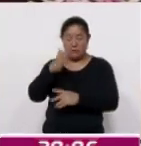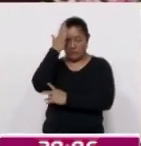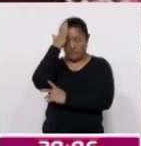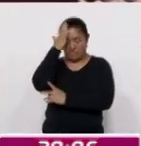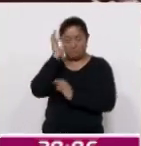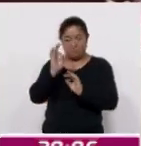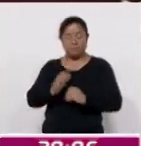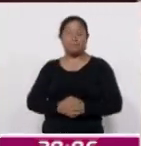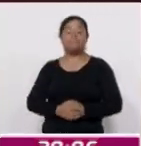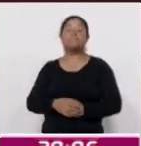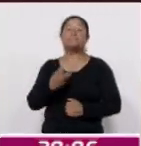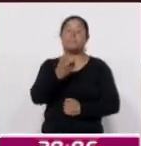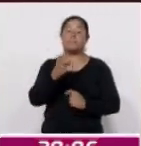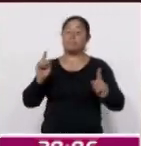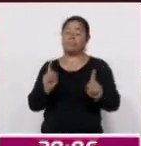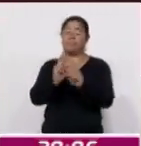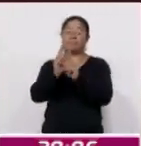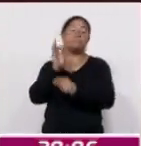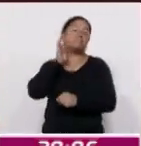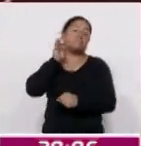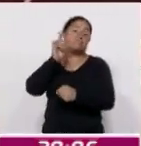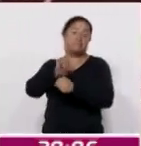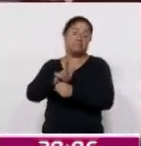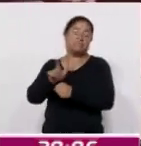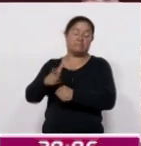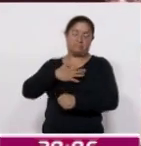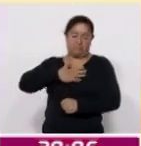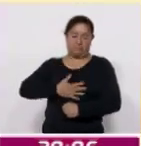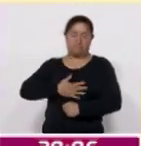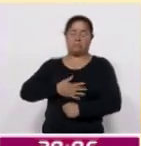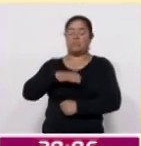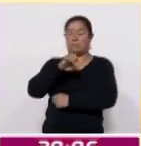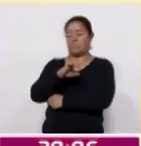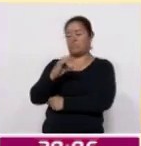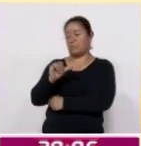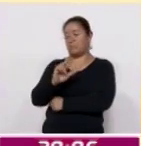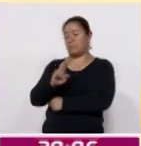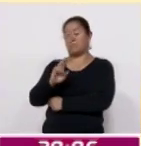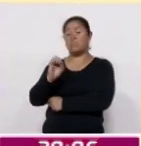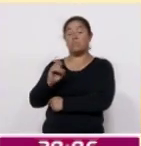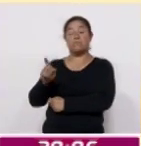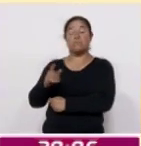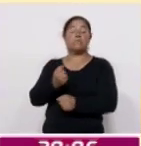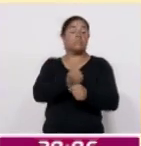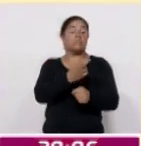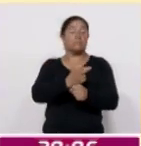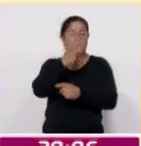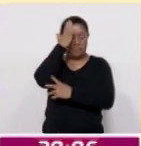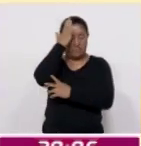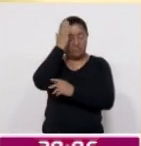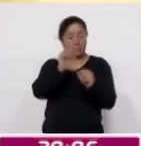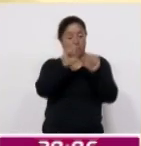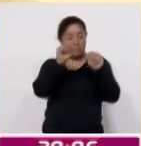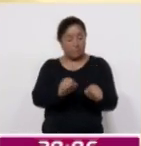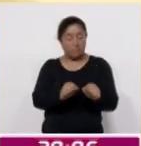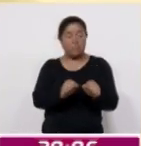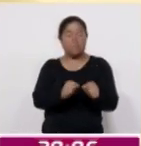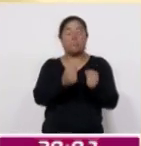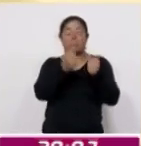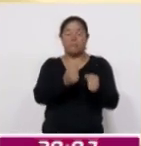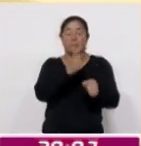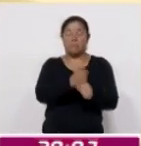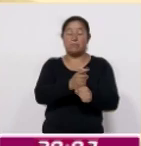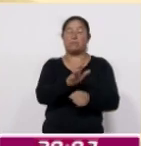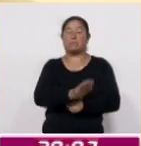En el encuentro, la Fiscal General de Justicia del Estado, Ernestina Carro Roldán, el secretario ejecutivo del Sistema Estatal de Seguridad